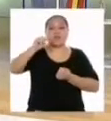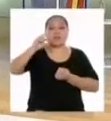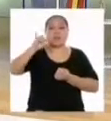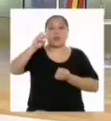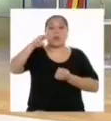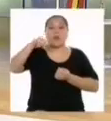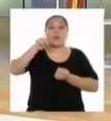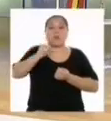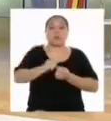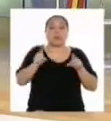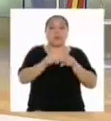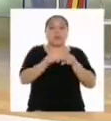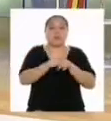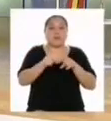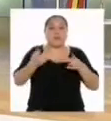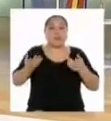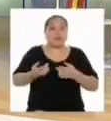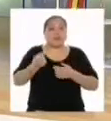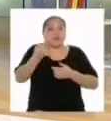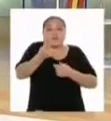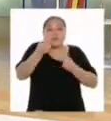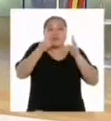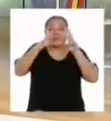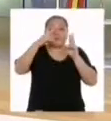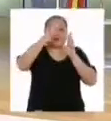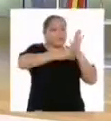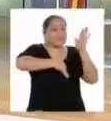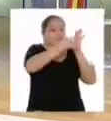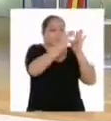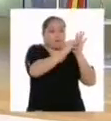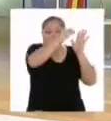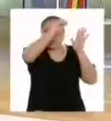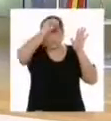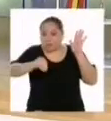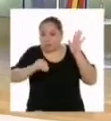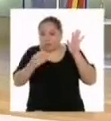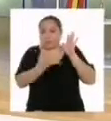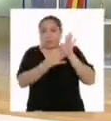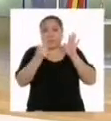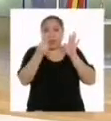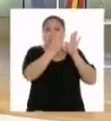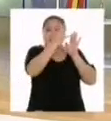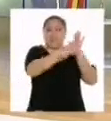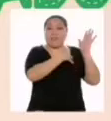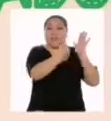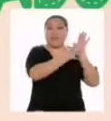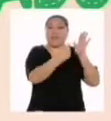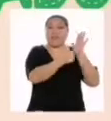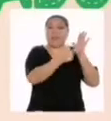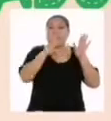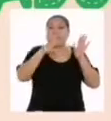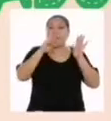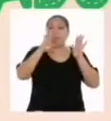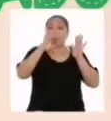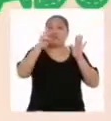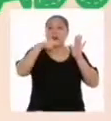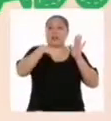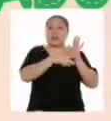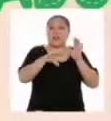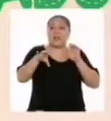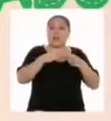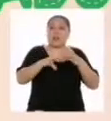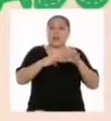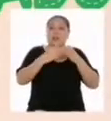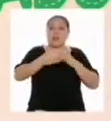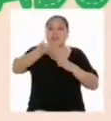datos agrupados de variables cuantitativas que teníamos en nuestras tablas de frecuencias que hicimos el programa anterior. Ha sido más